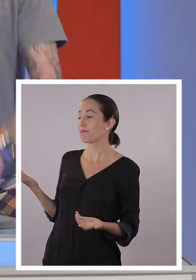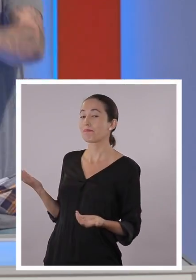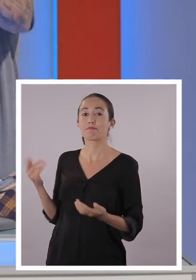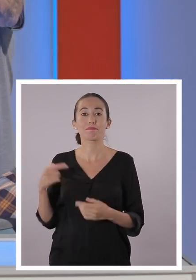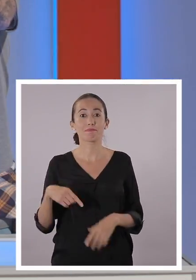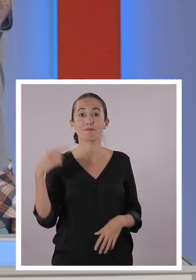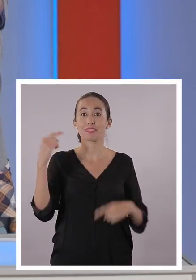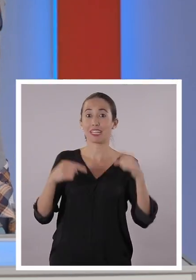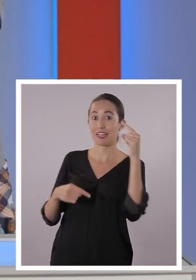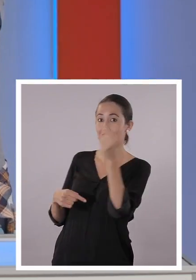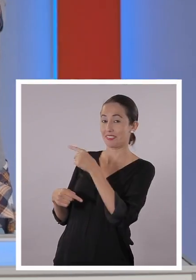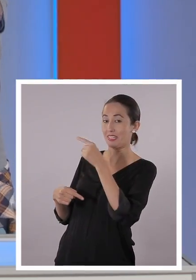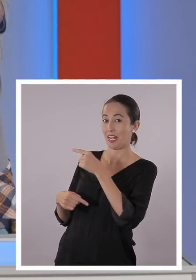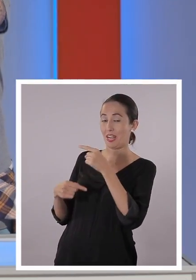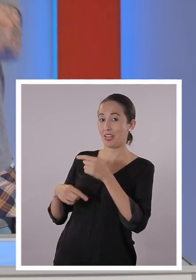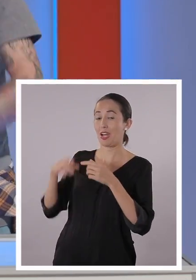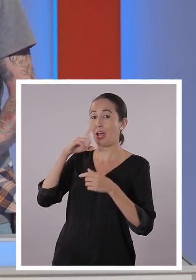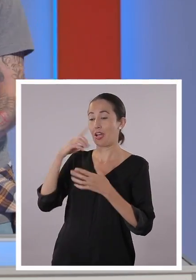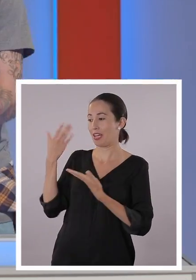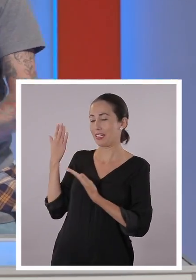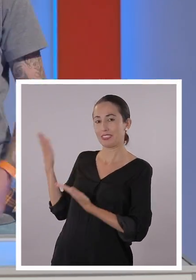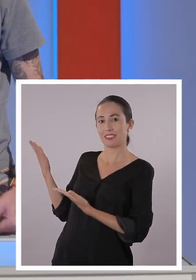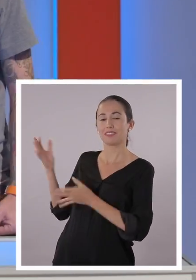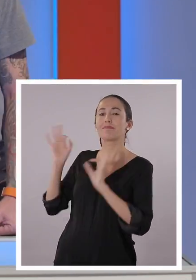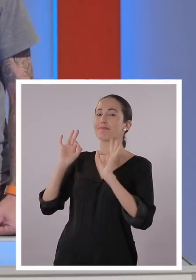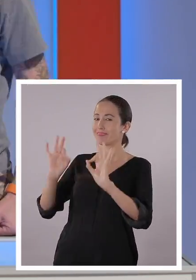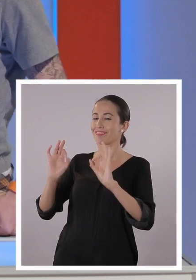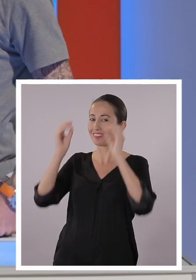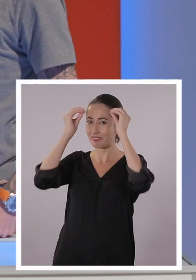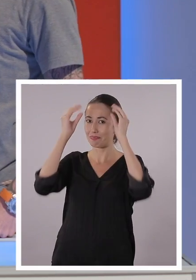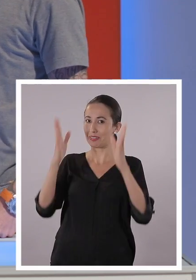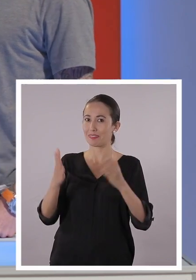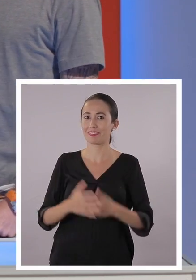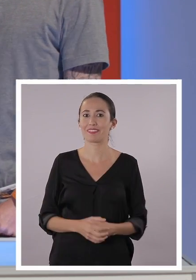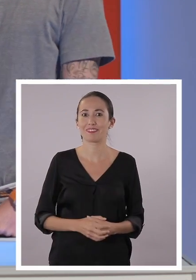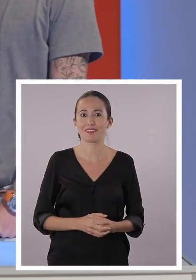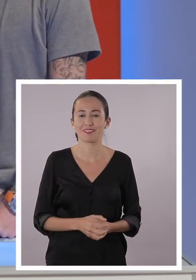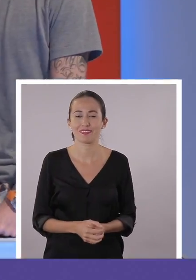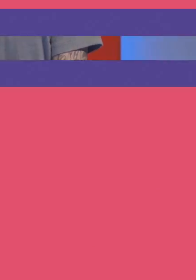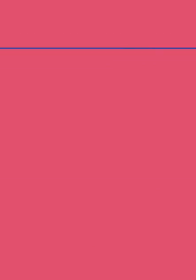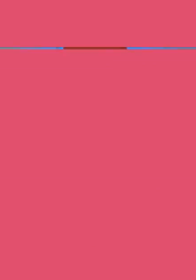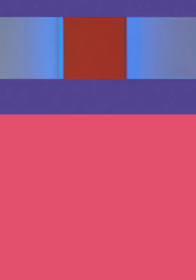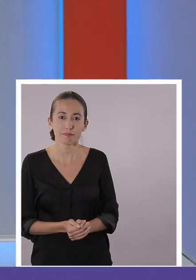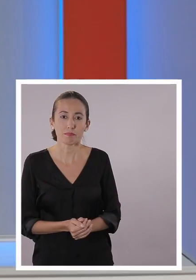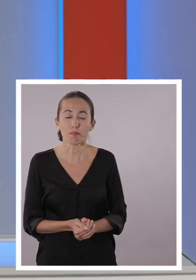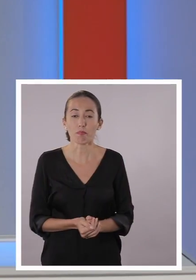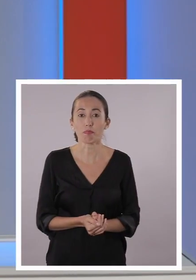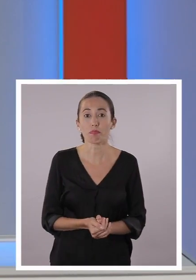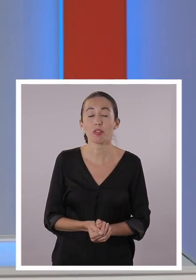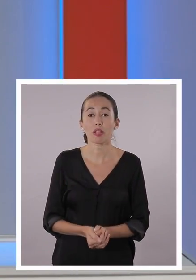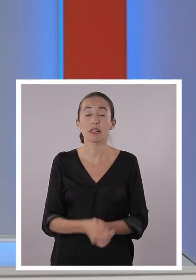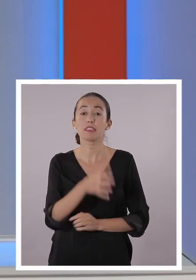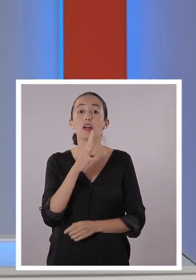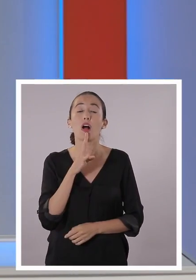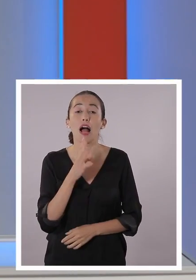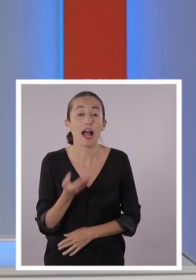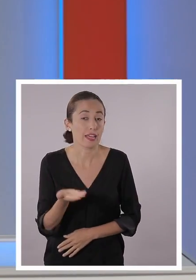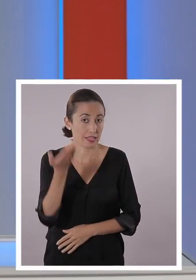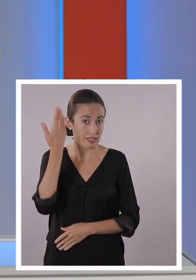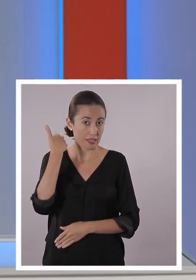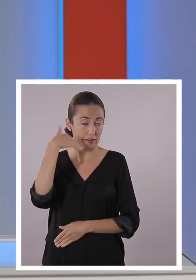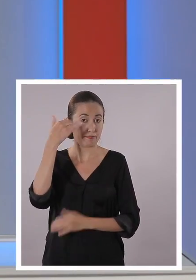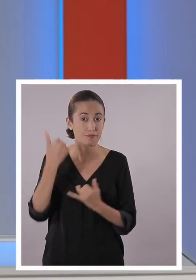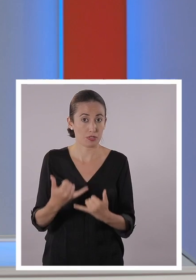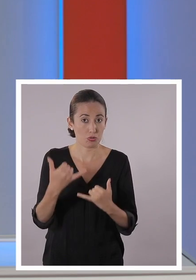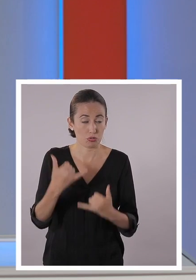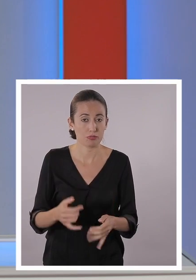Exactamente. Chicos y chicas, ¿están listos? Papel y lápiz a la mano y quedan en muy buenas manos. Bueno chicos y chicas, como hablamos con